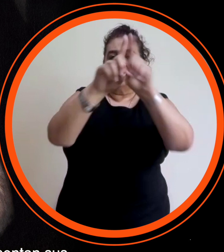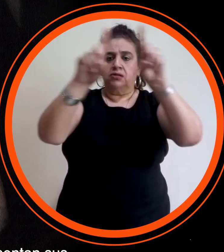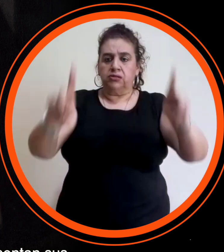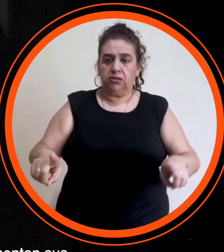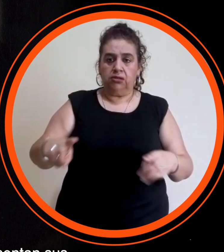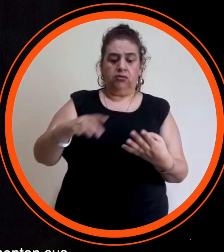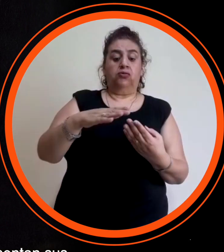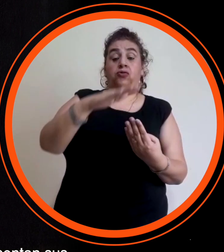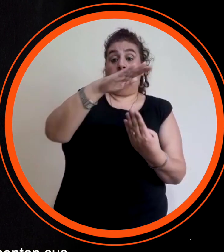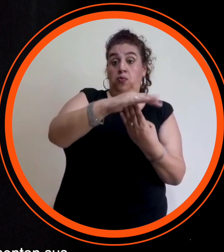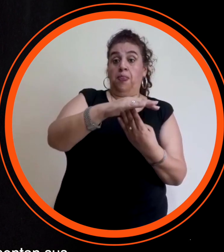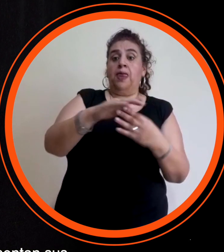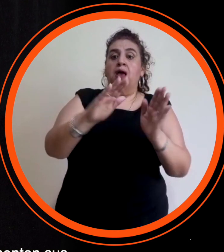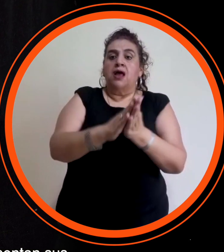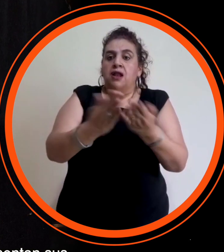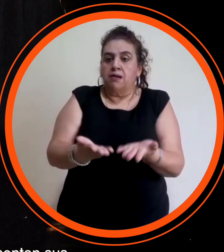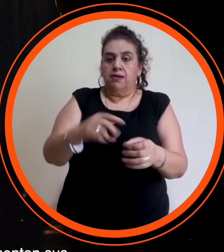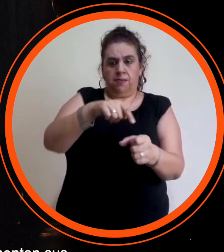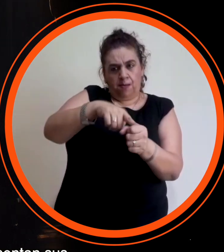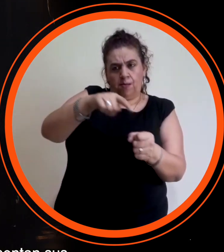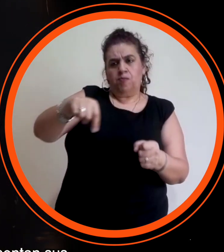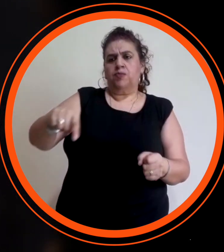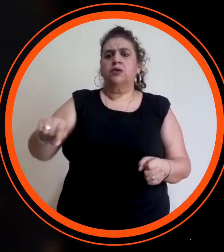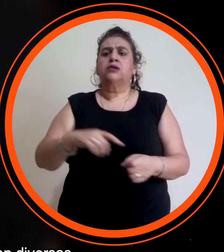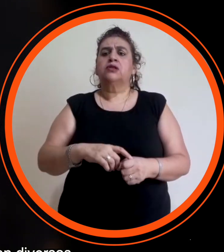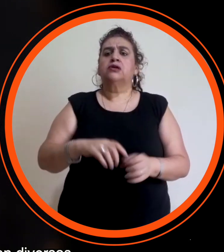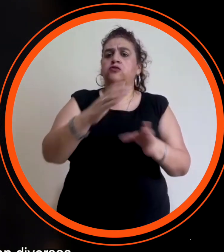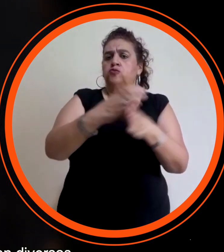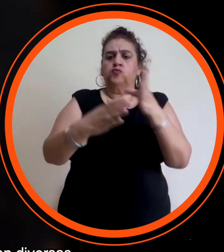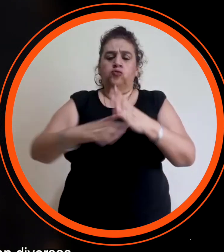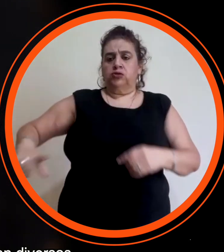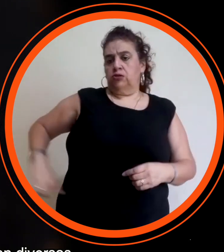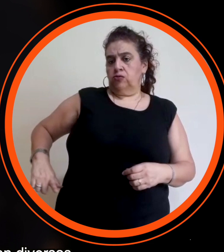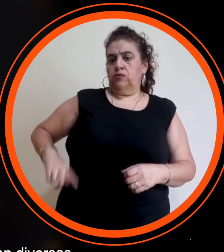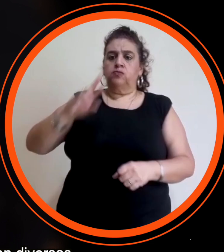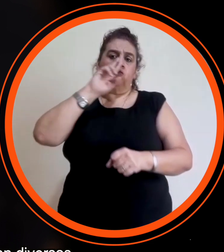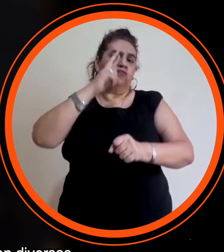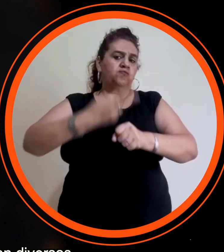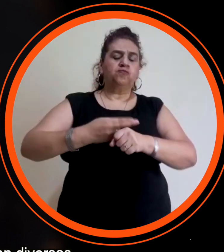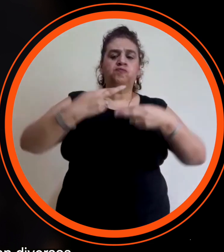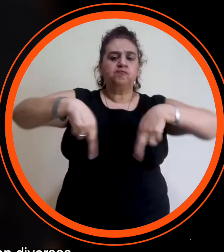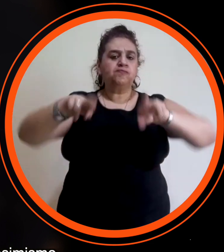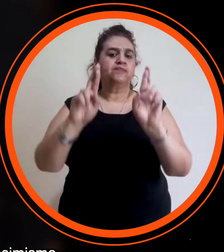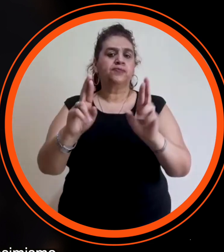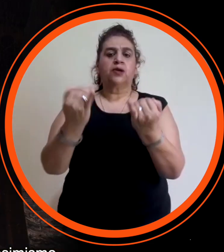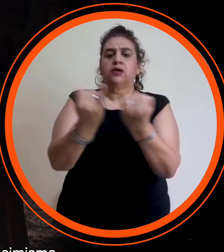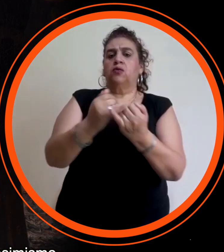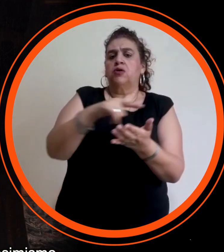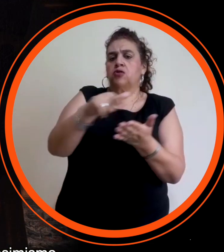Elementos que representan sus responsabilidades con el gobierno. En el fondo se aprecian diversos objetos como cuadros,